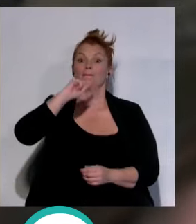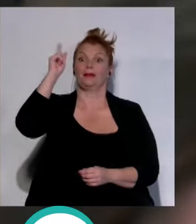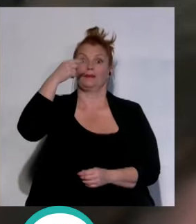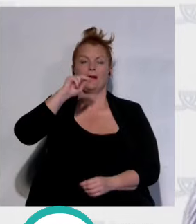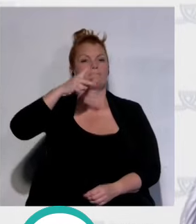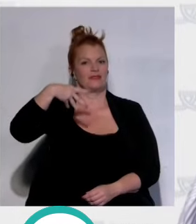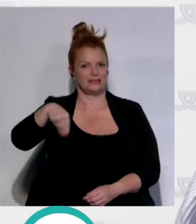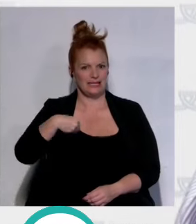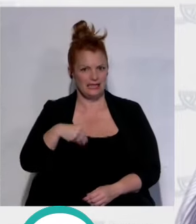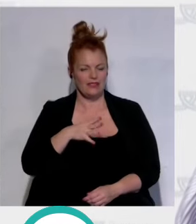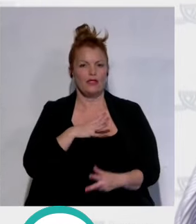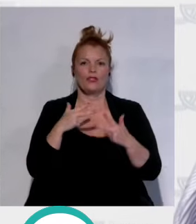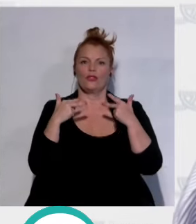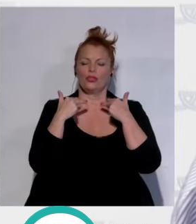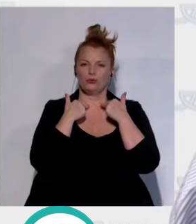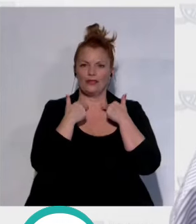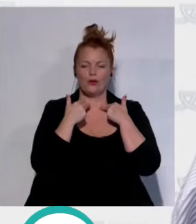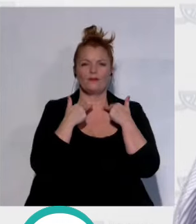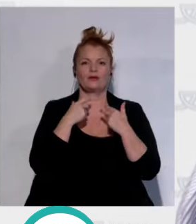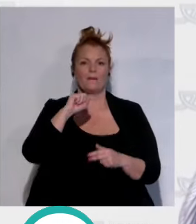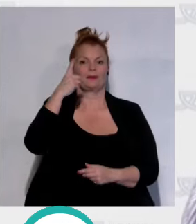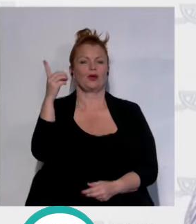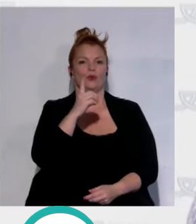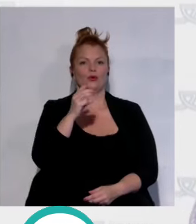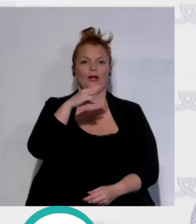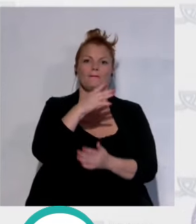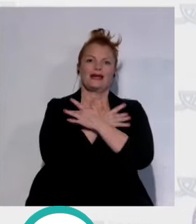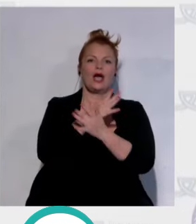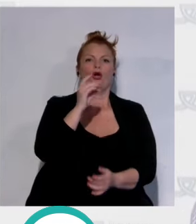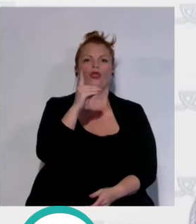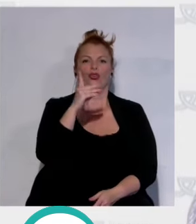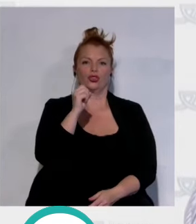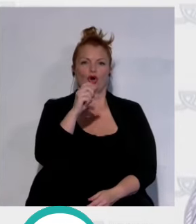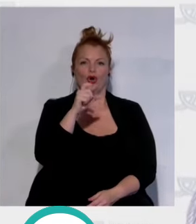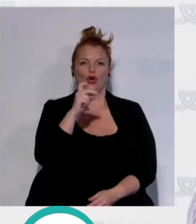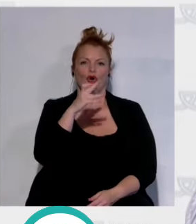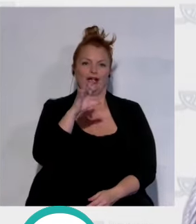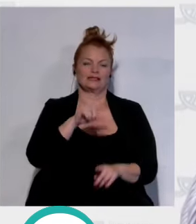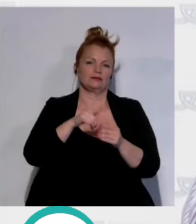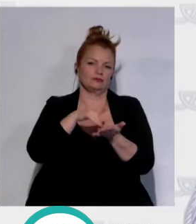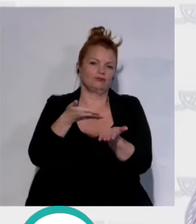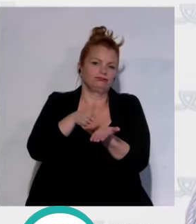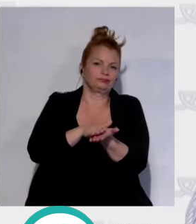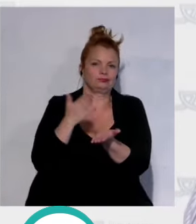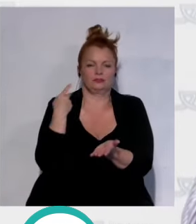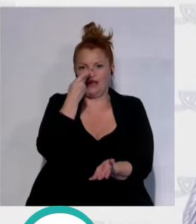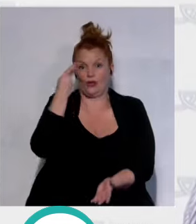vicepresidenta de diputación la primera diputada fue María Dolores Baireda que falleció hace dos años como ustedes recordarán